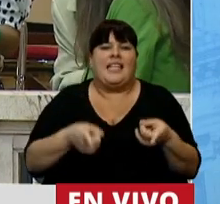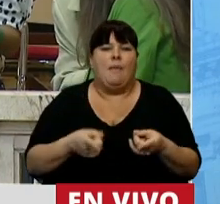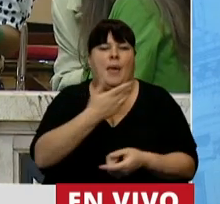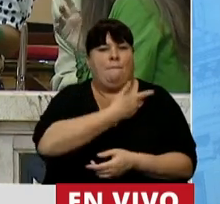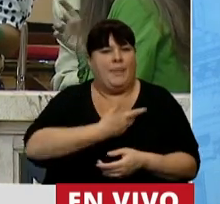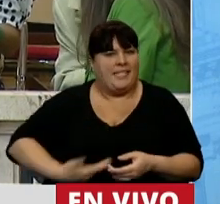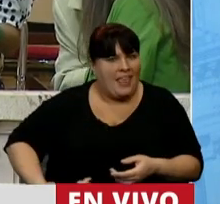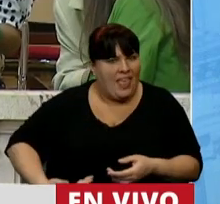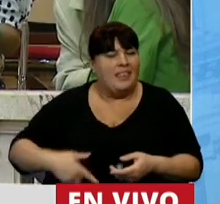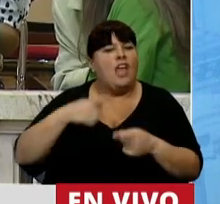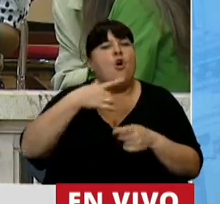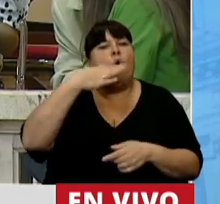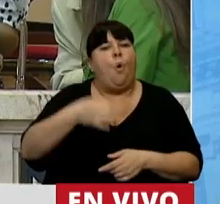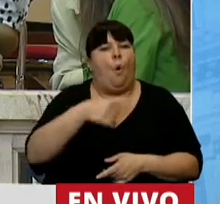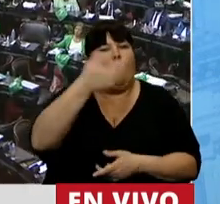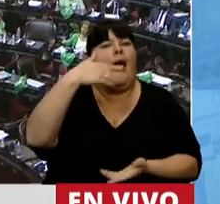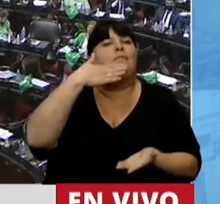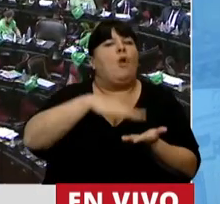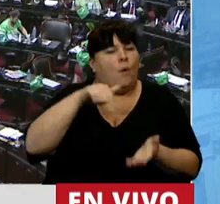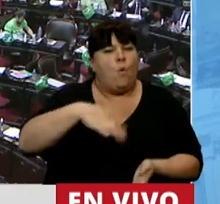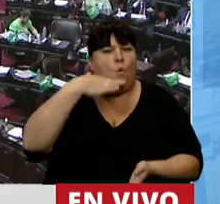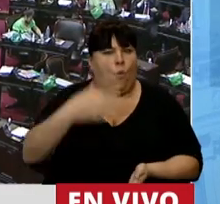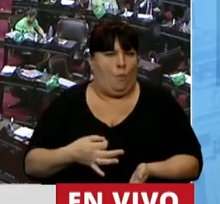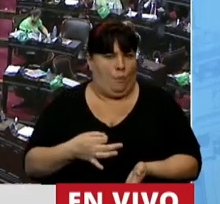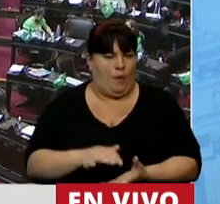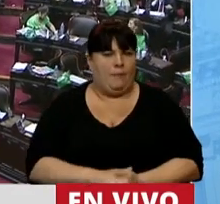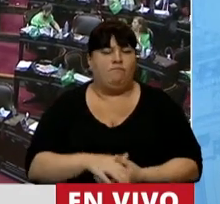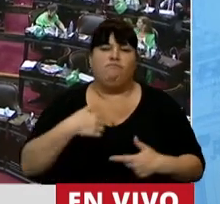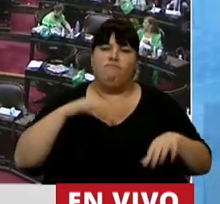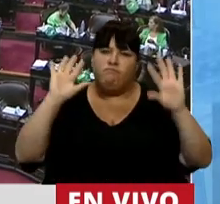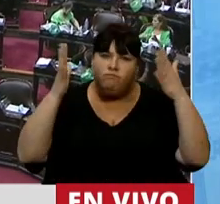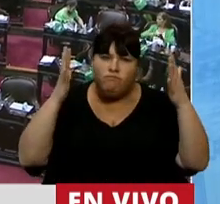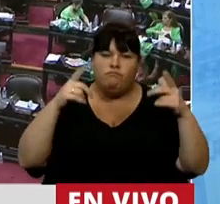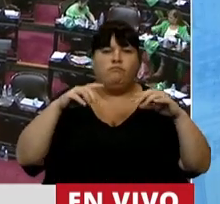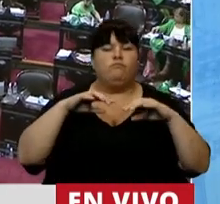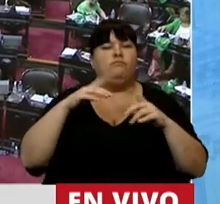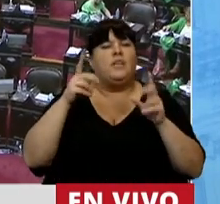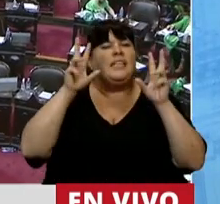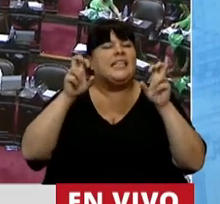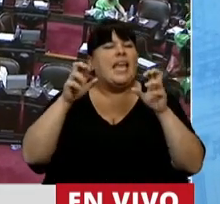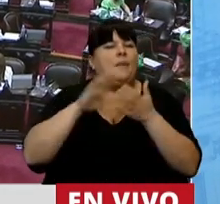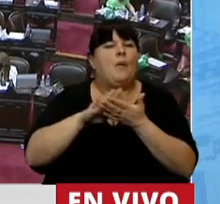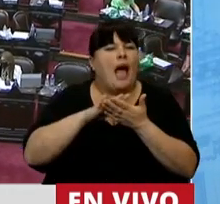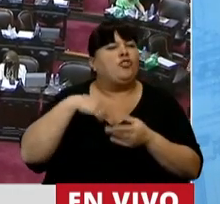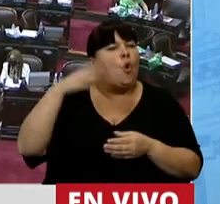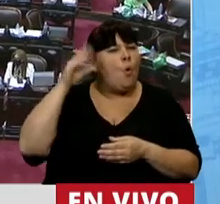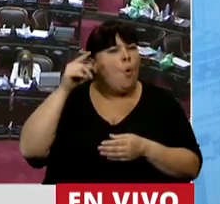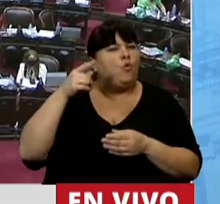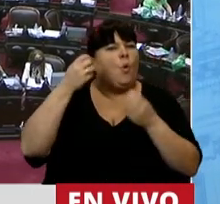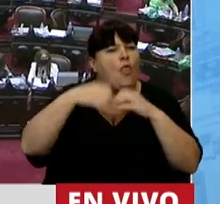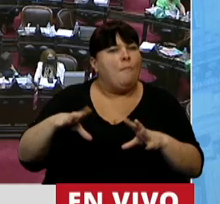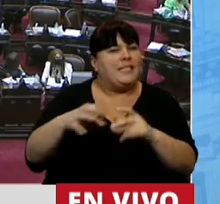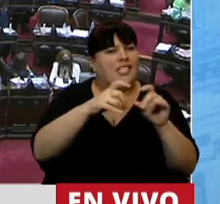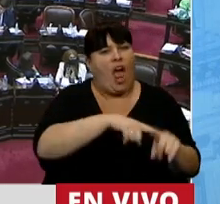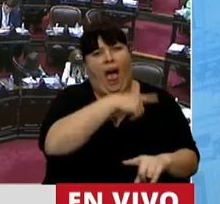señor presidente por cumplir su palabra. Celebro un consenso básico que estuve escuchando desde el